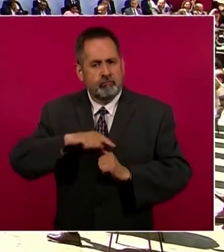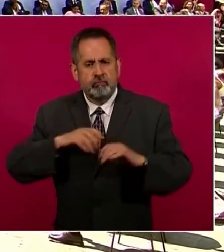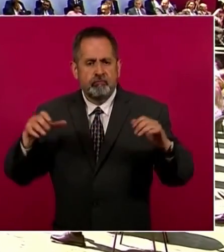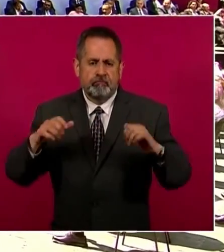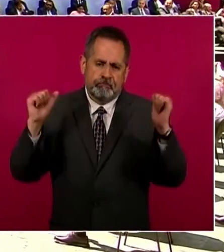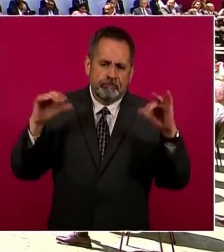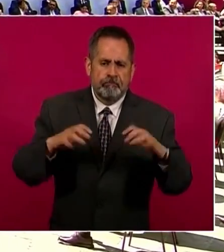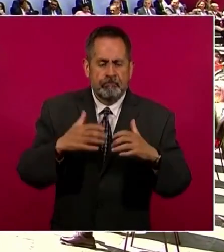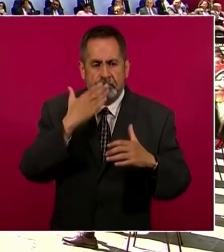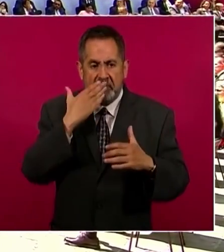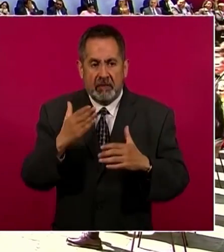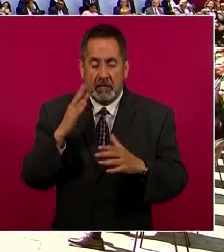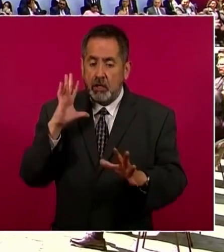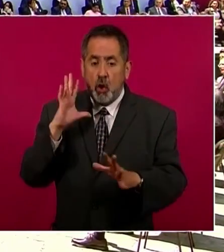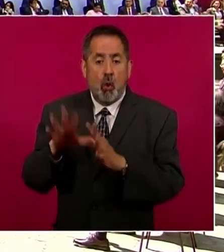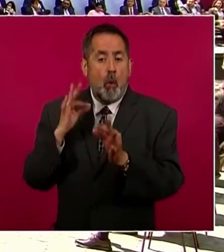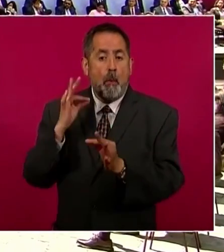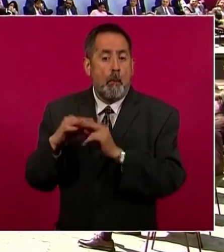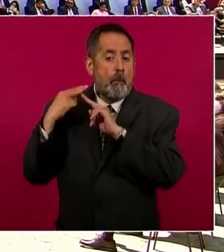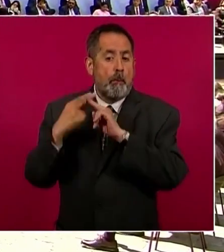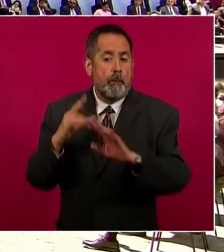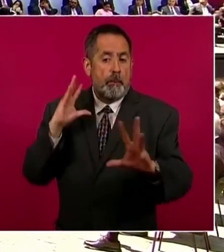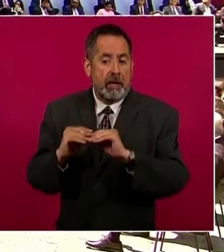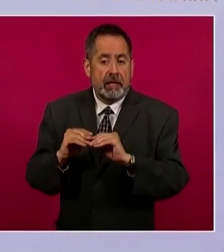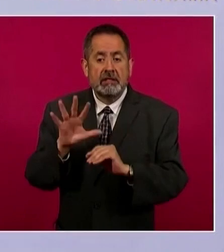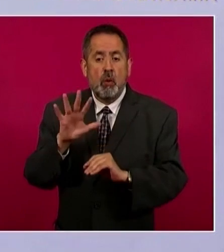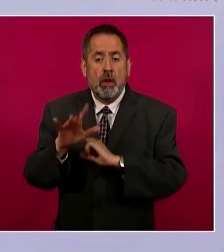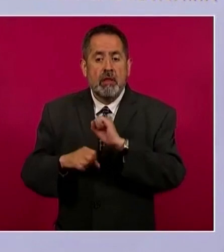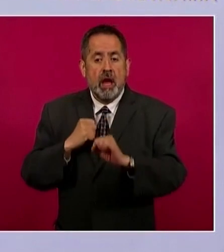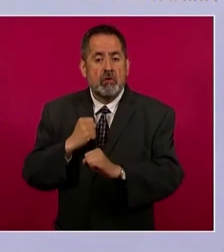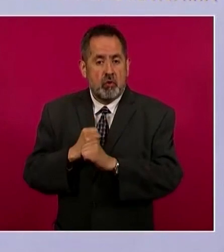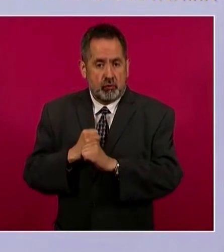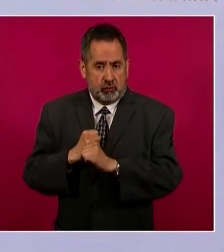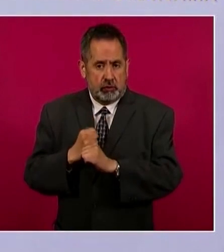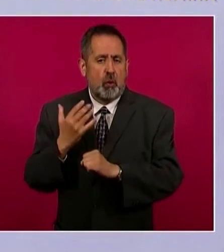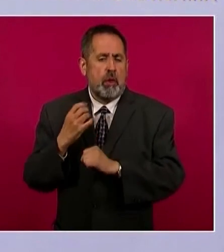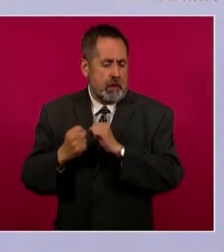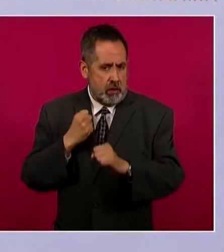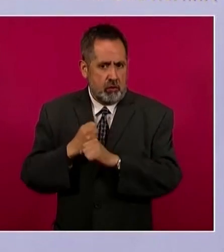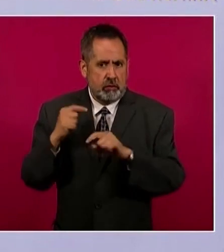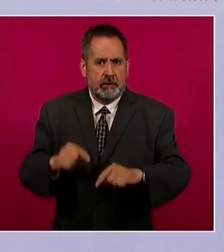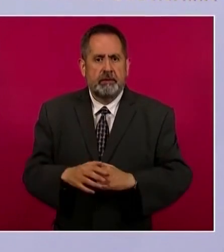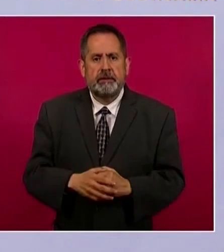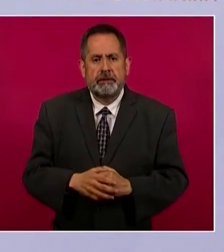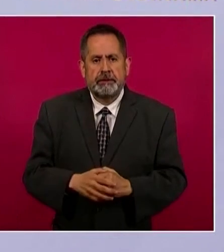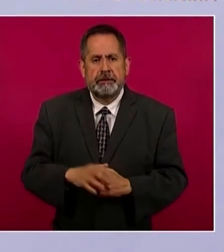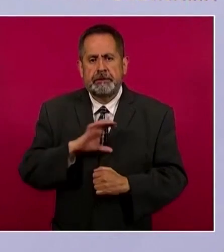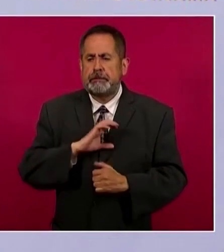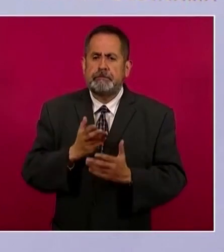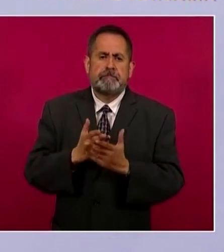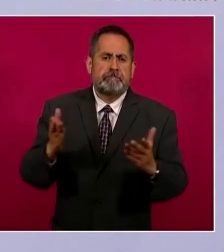esta asamblea, justo cuando cumplimos 50 años de esta gran institución. Estimados asambleístas,